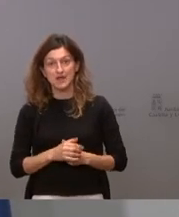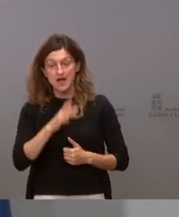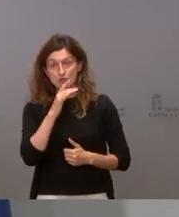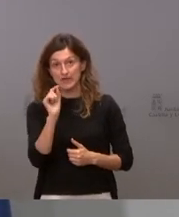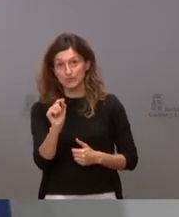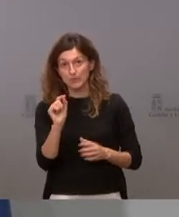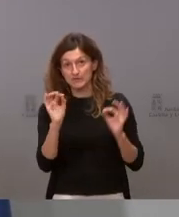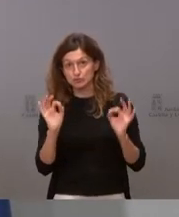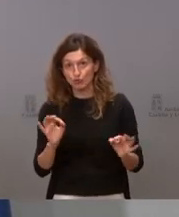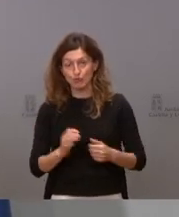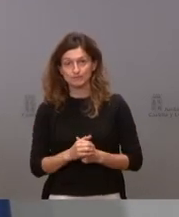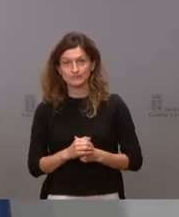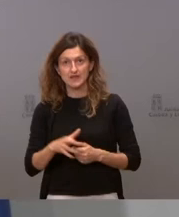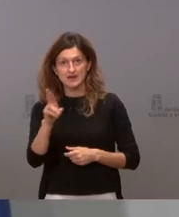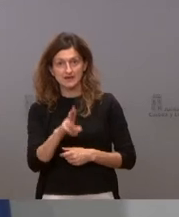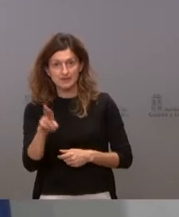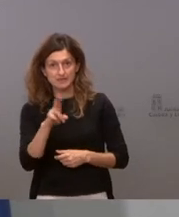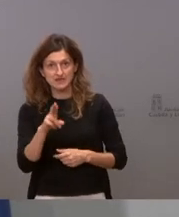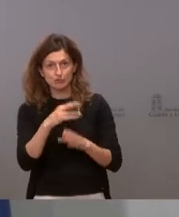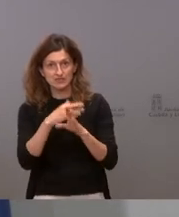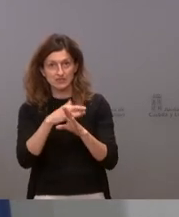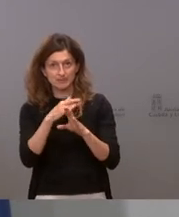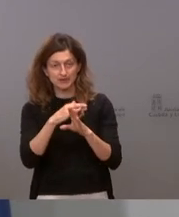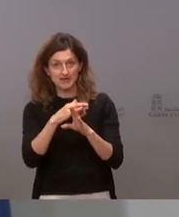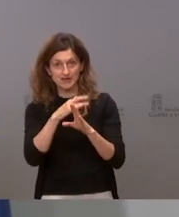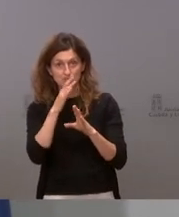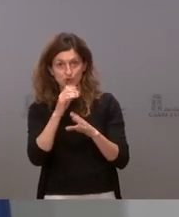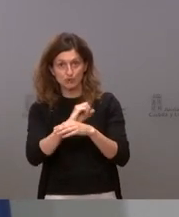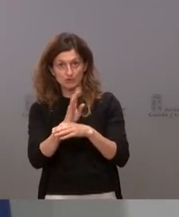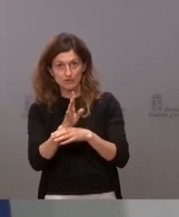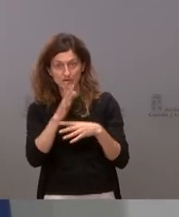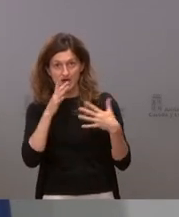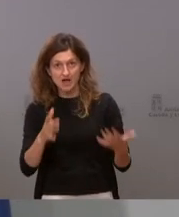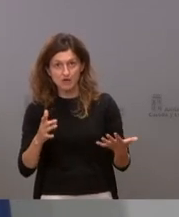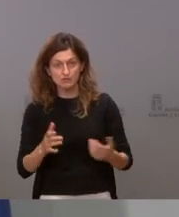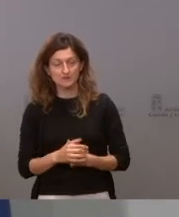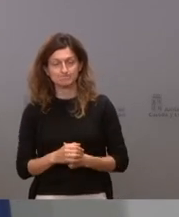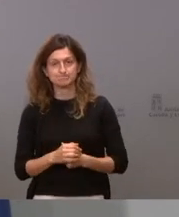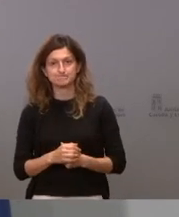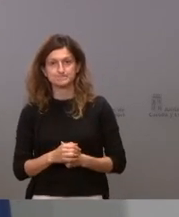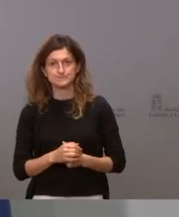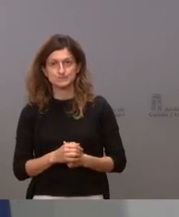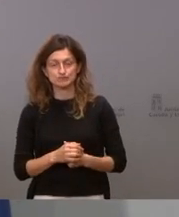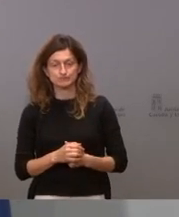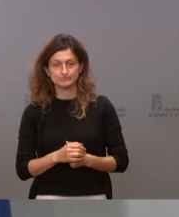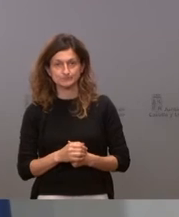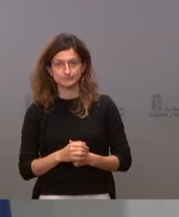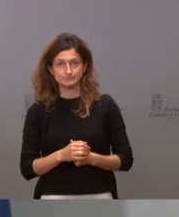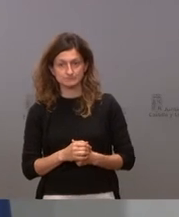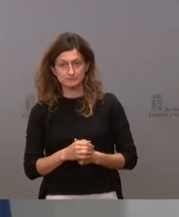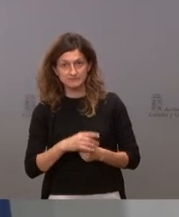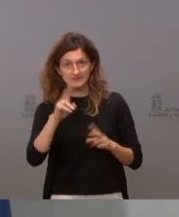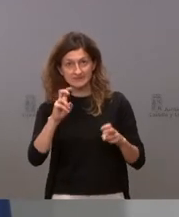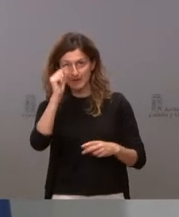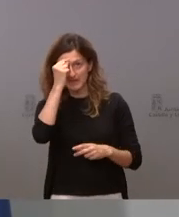momento repasando el nivel de incidencia que tenemos a día de hoy de la cepa india